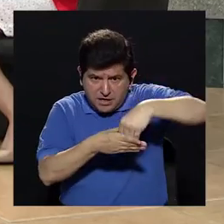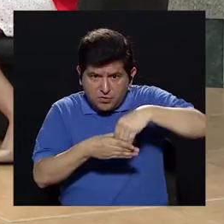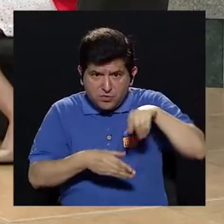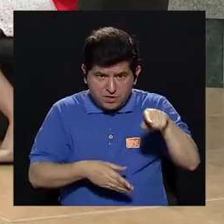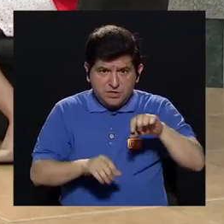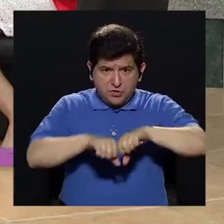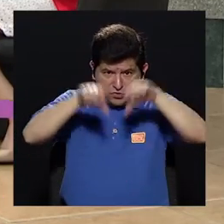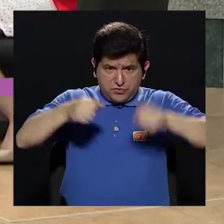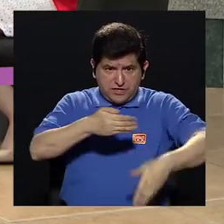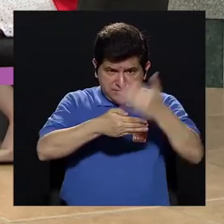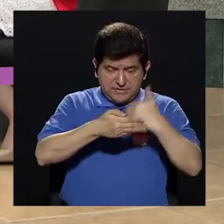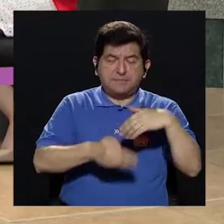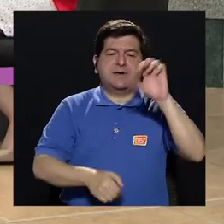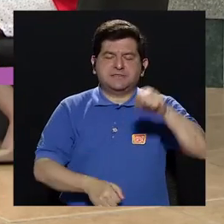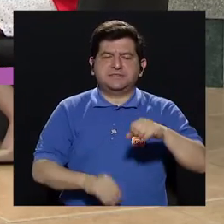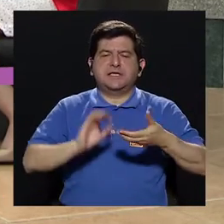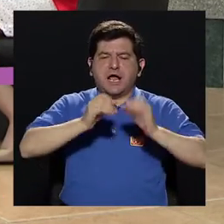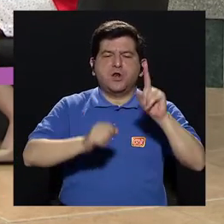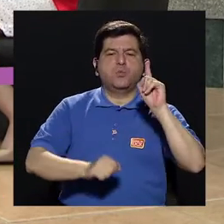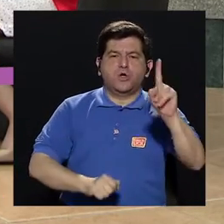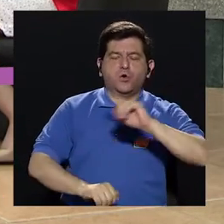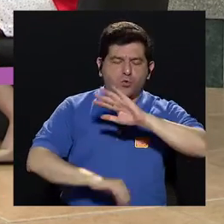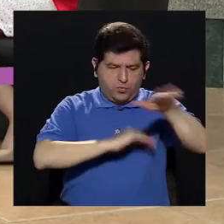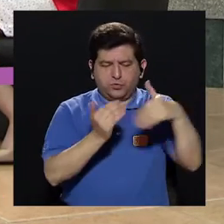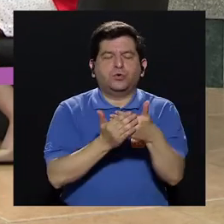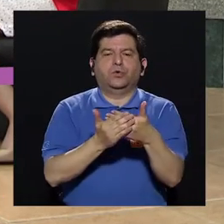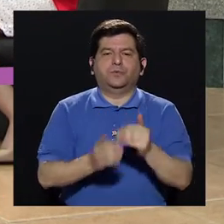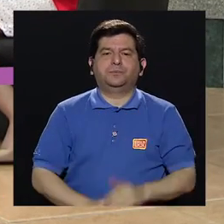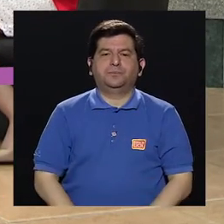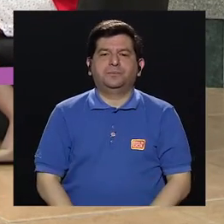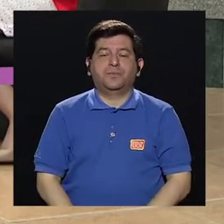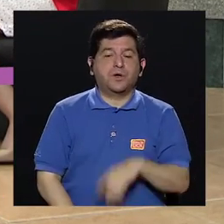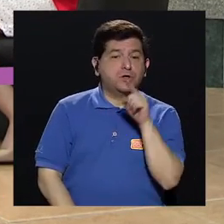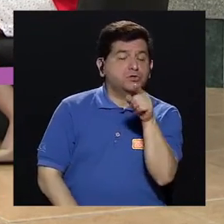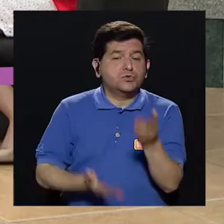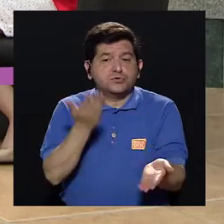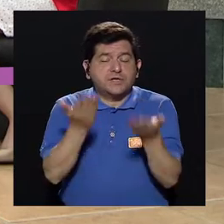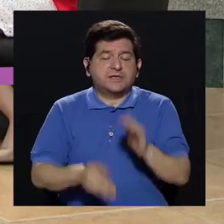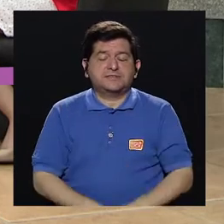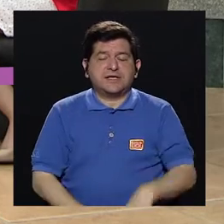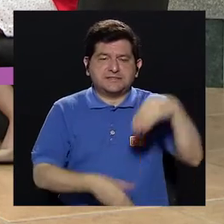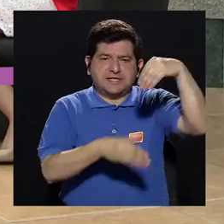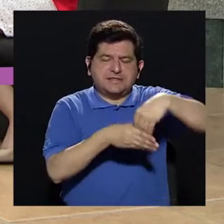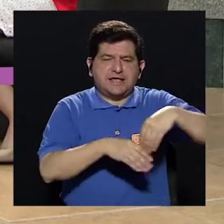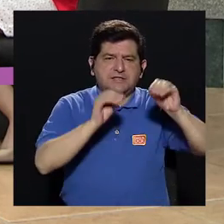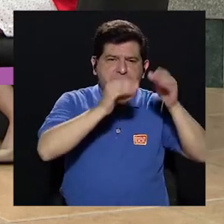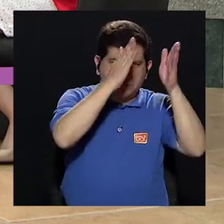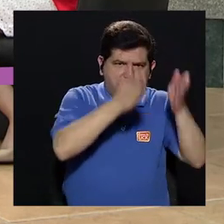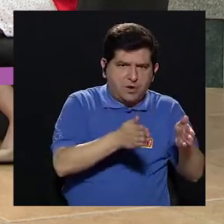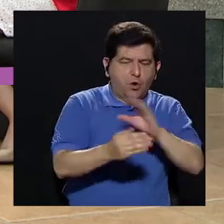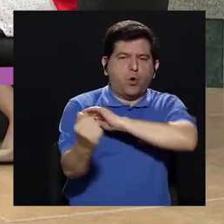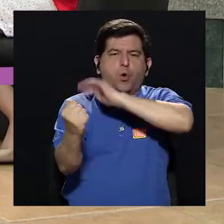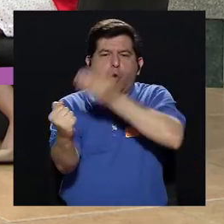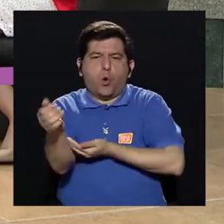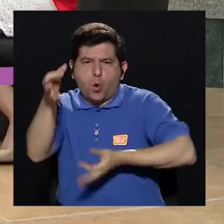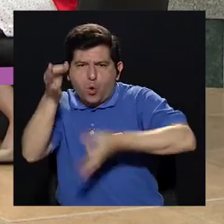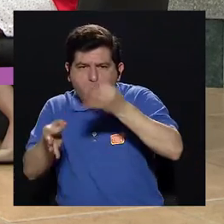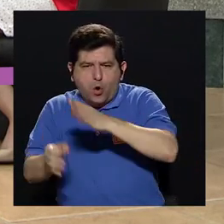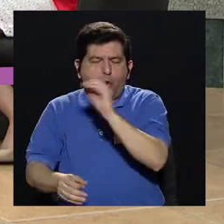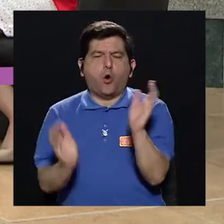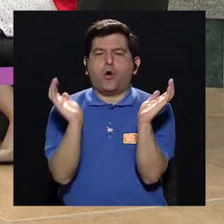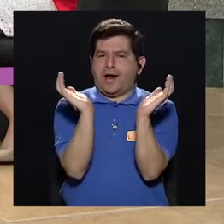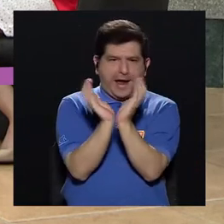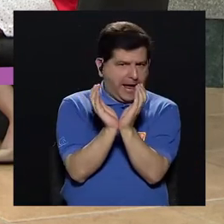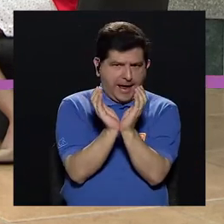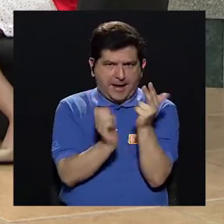Sí, pertenecen al pilar uno, todas. Entonces, por ejemplo, si usted está en el magisterio, o en el Poder Judicial, o